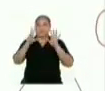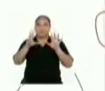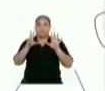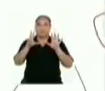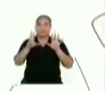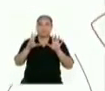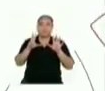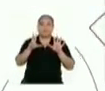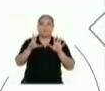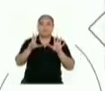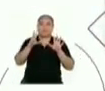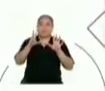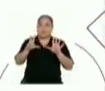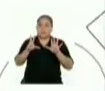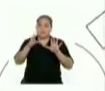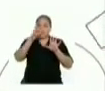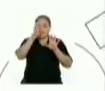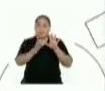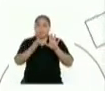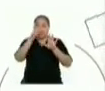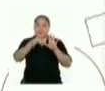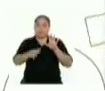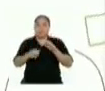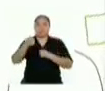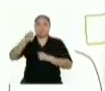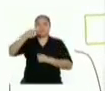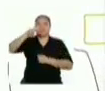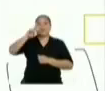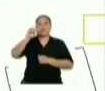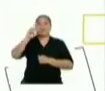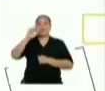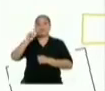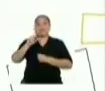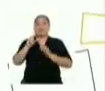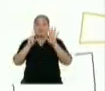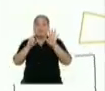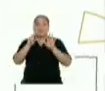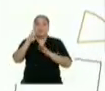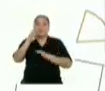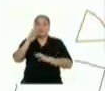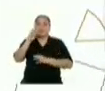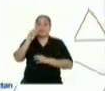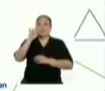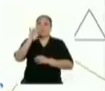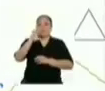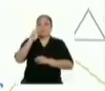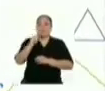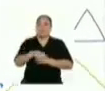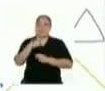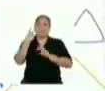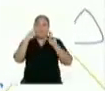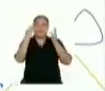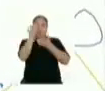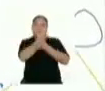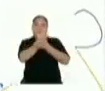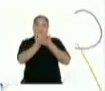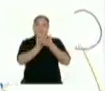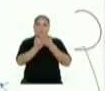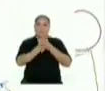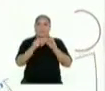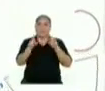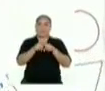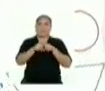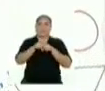caras u ocho triángulos equiláteros, doce aristas y seis vértices. Como ves en la gráfica,